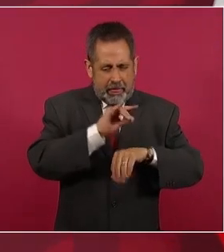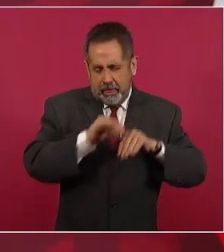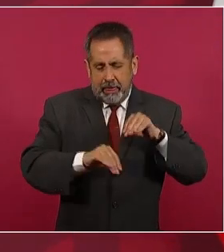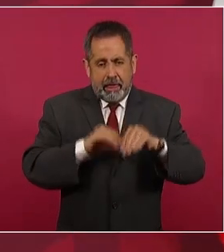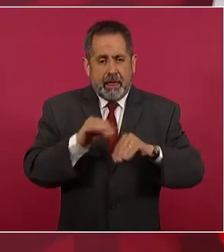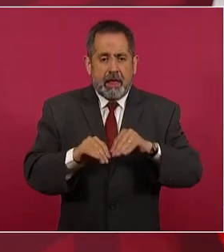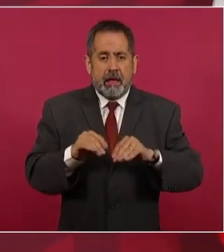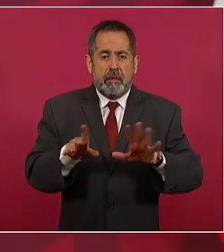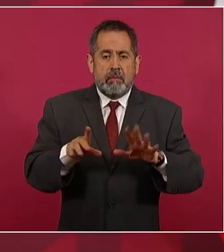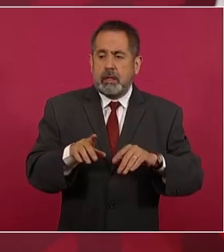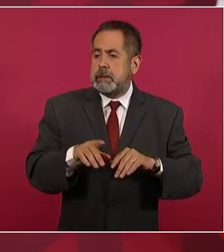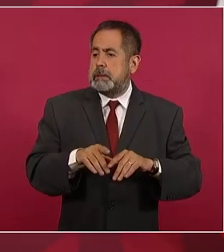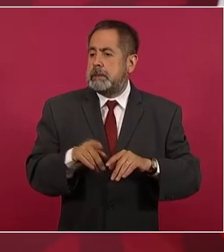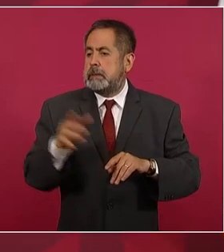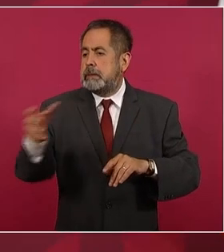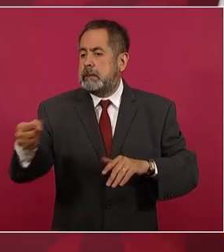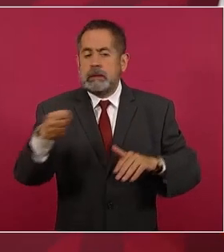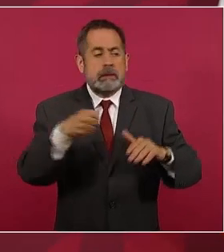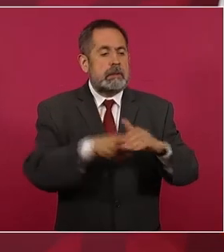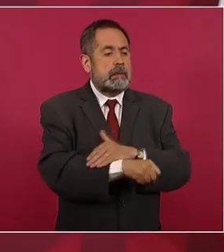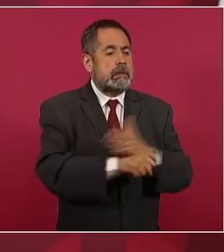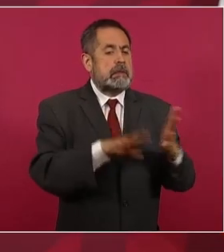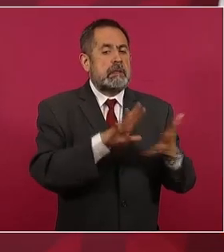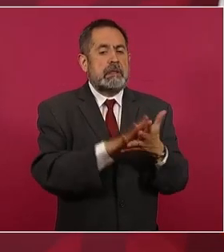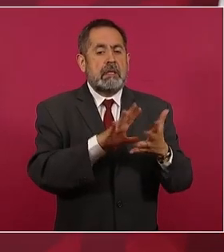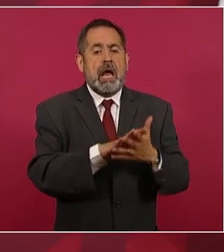para encarcelar a periodistas.